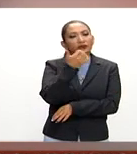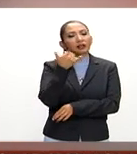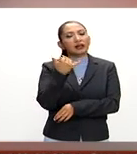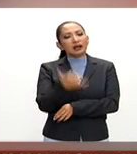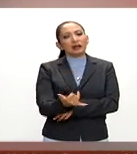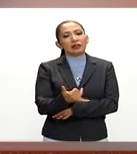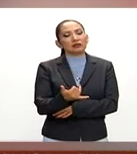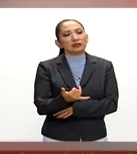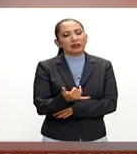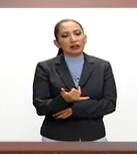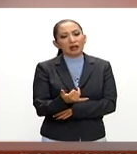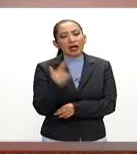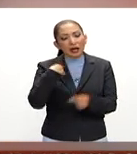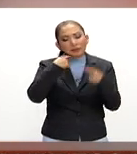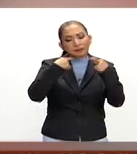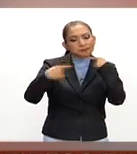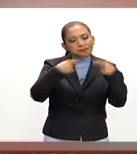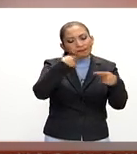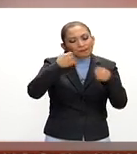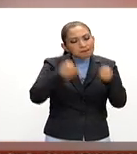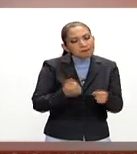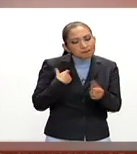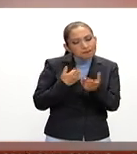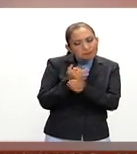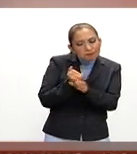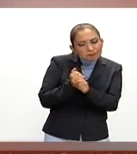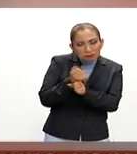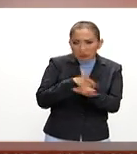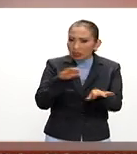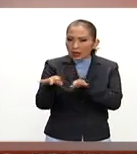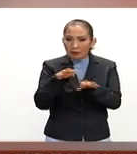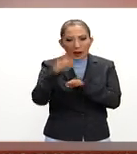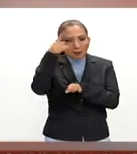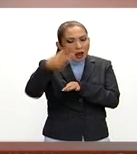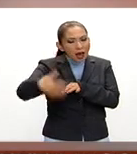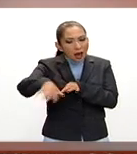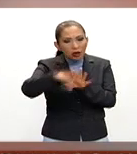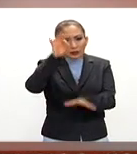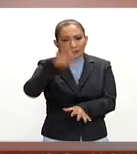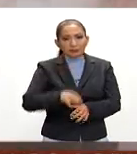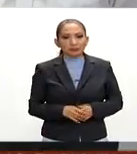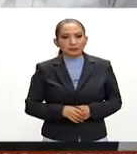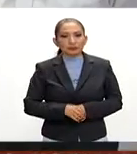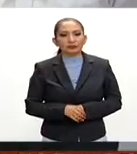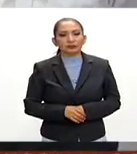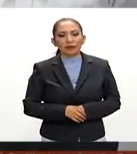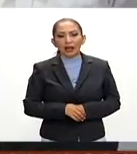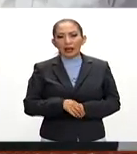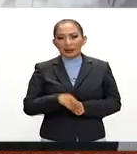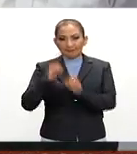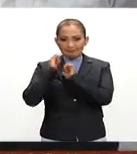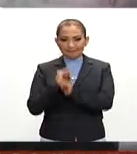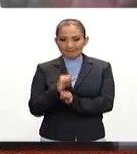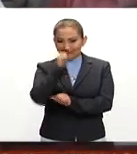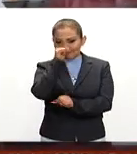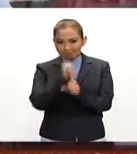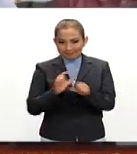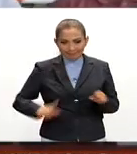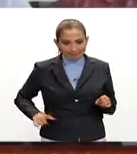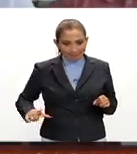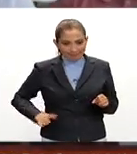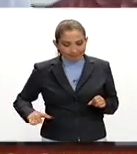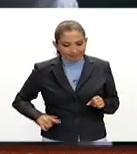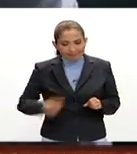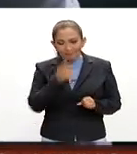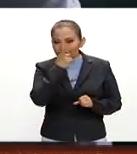Y las instituciones de seguridad e inteligencia están trabajando para su localización. El secretario de Gobernación, Miguel Ángel Osorio